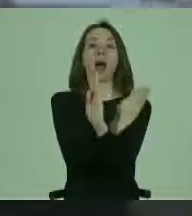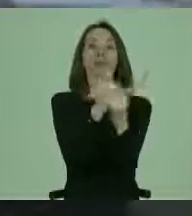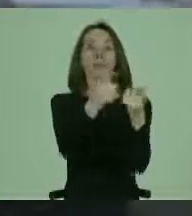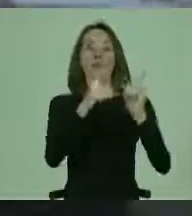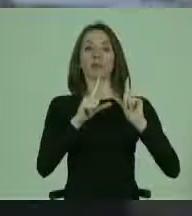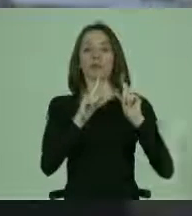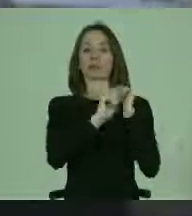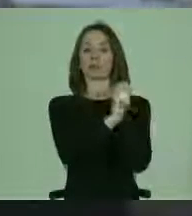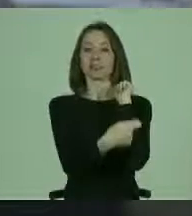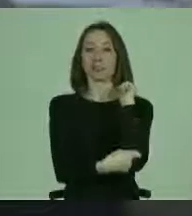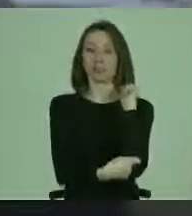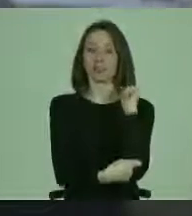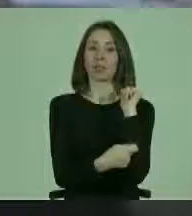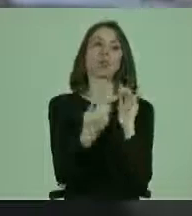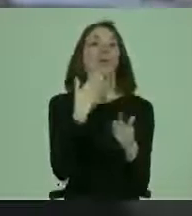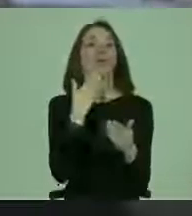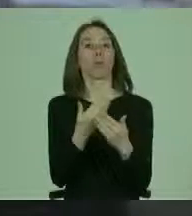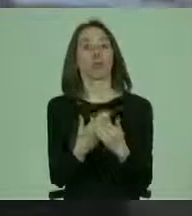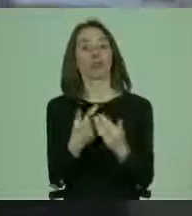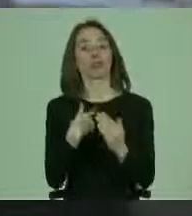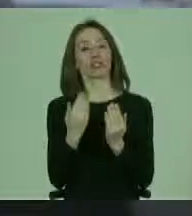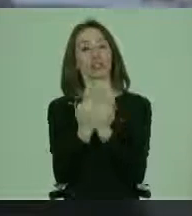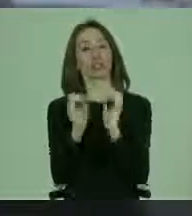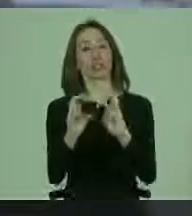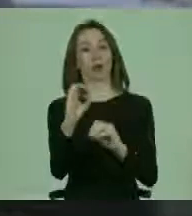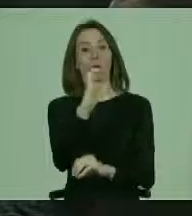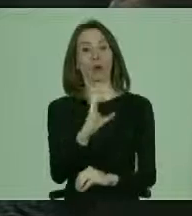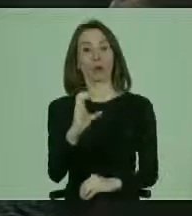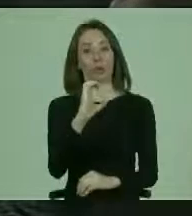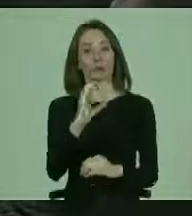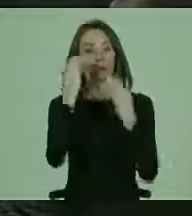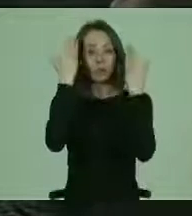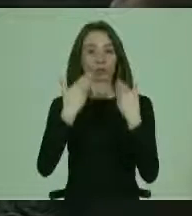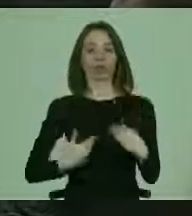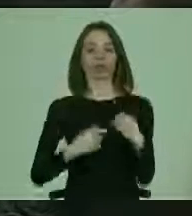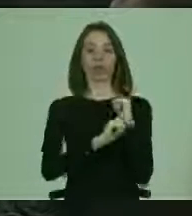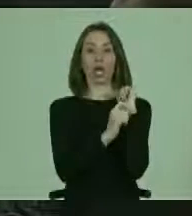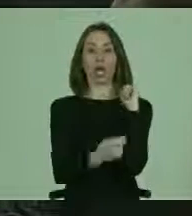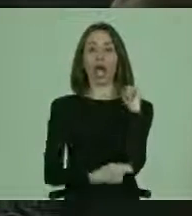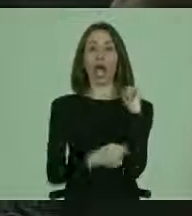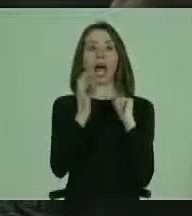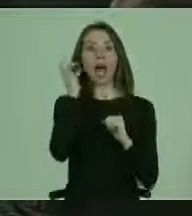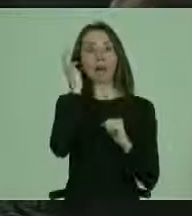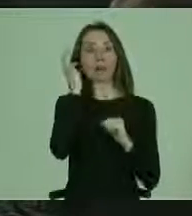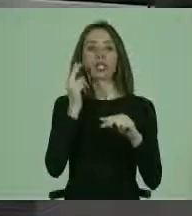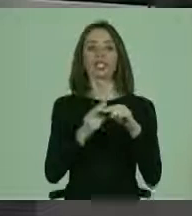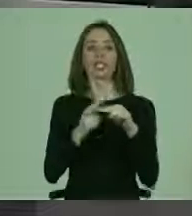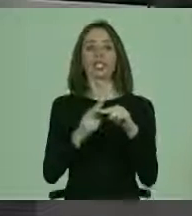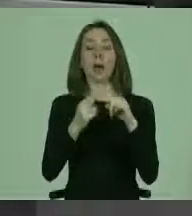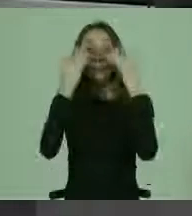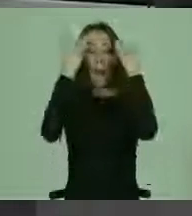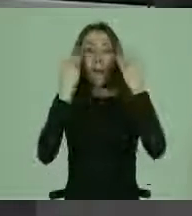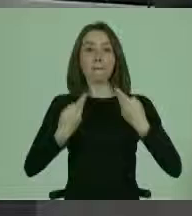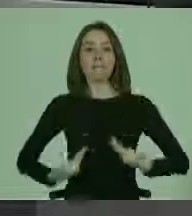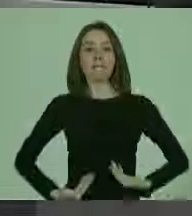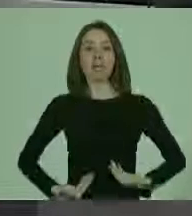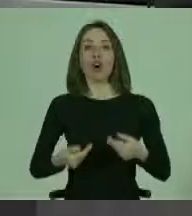Y por lo mismo cuando hago mis cursos en mi condición de abogada, lo titulo bioderecho.